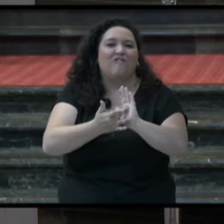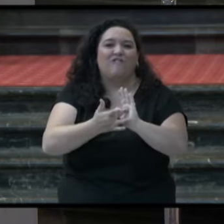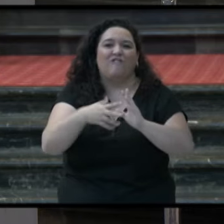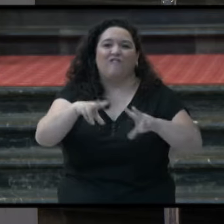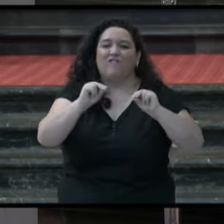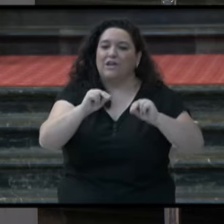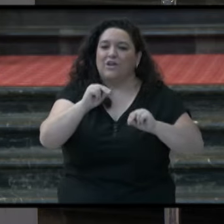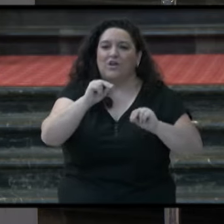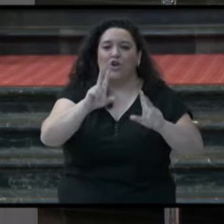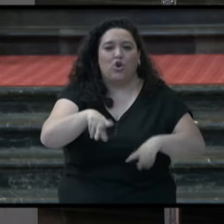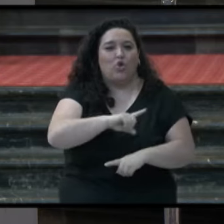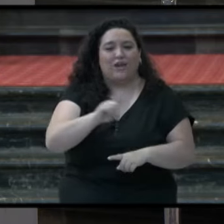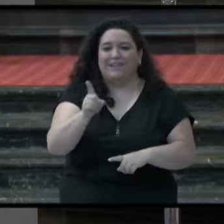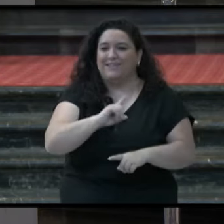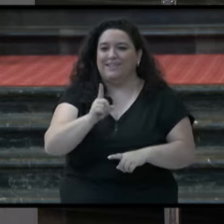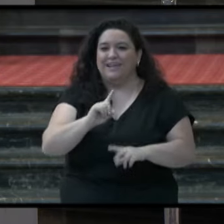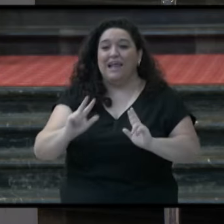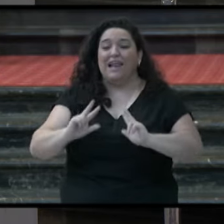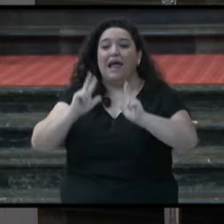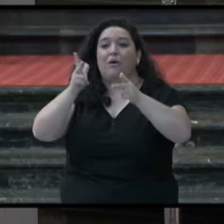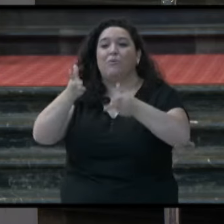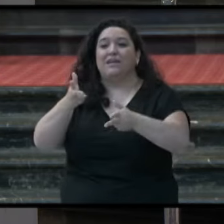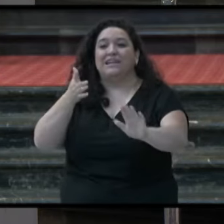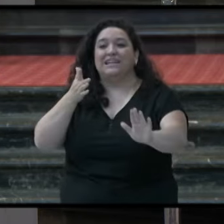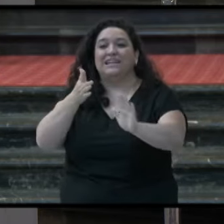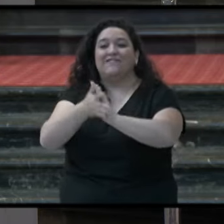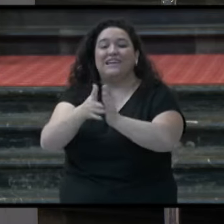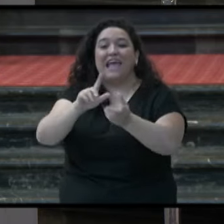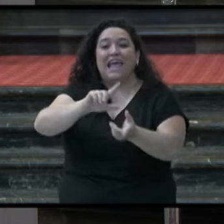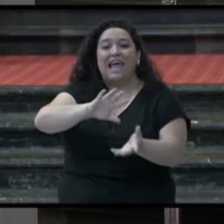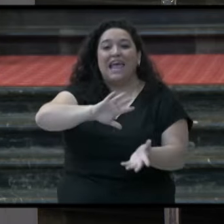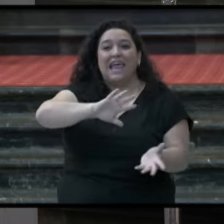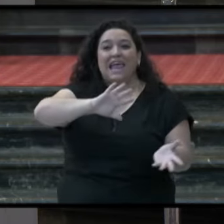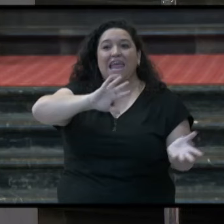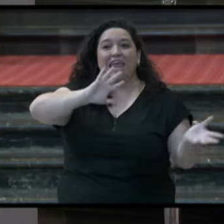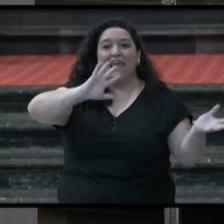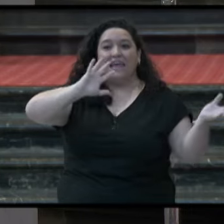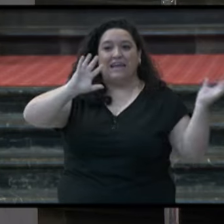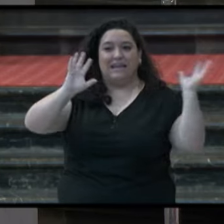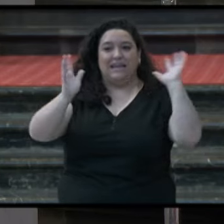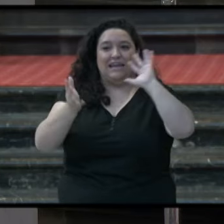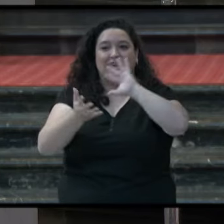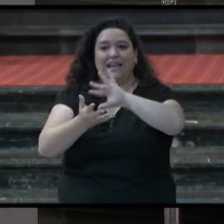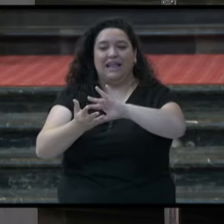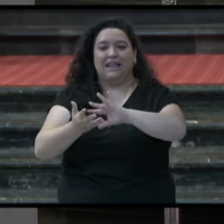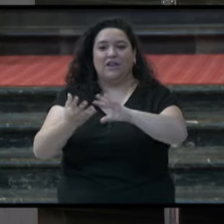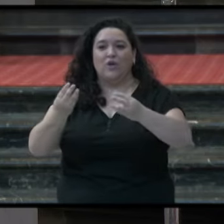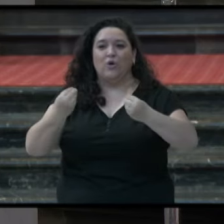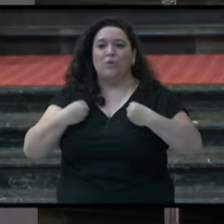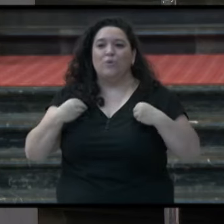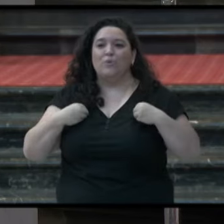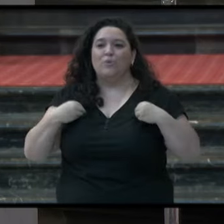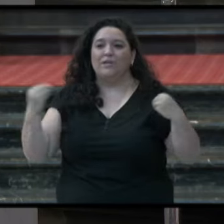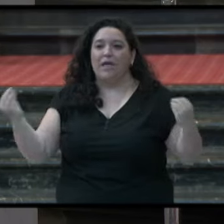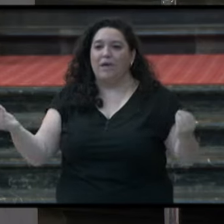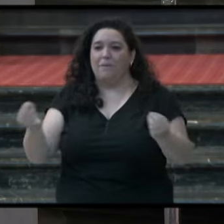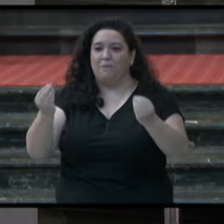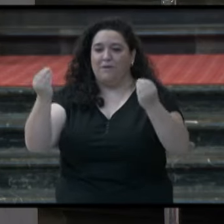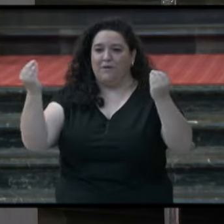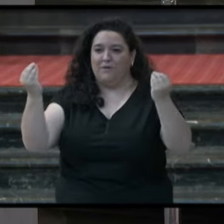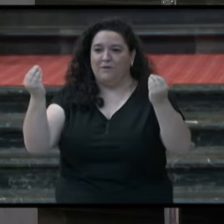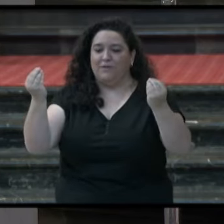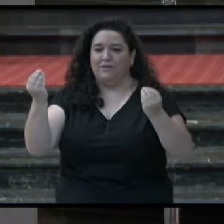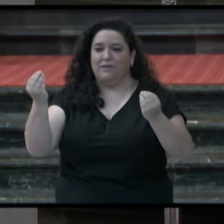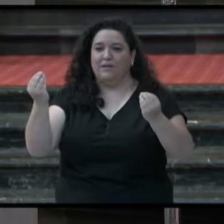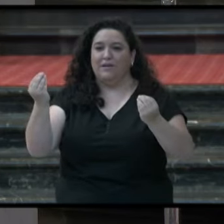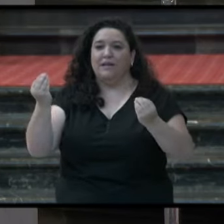sino que la muerte es el tránsito a una vida mejor. En el